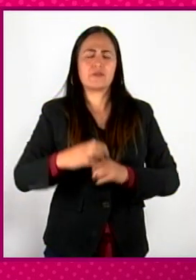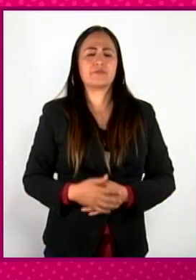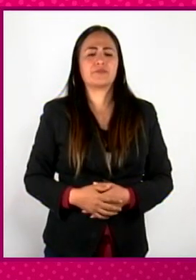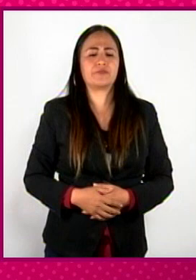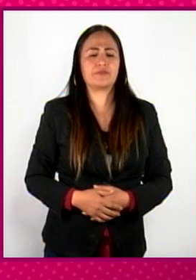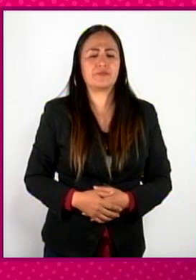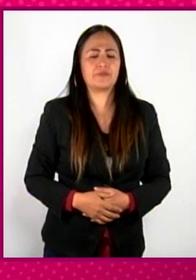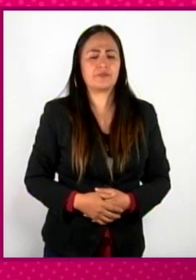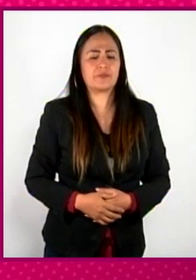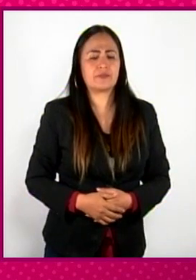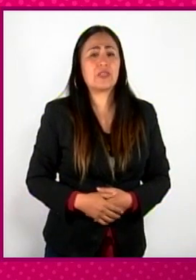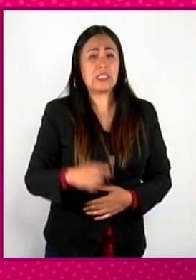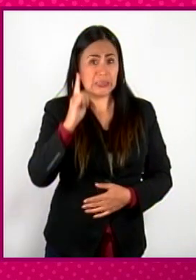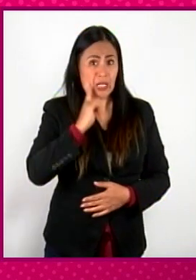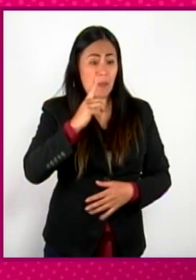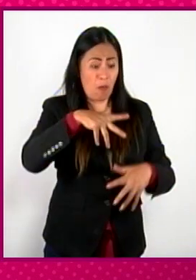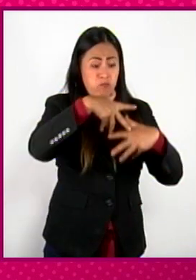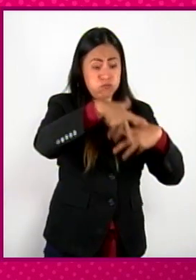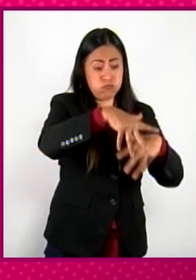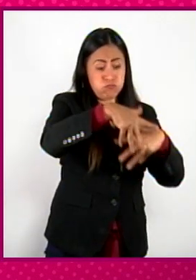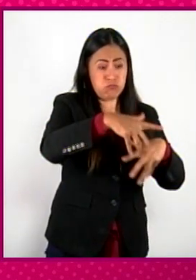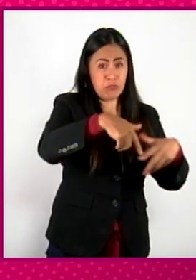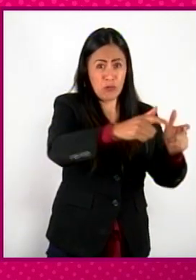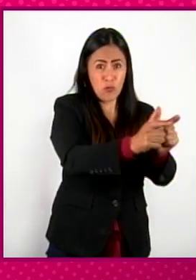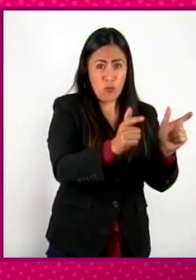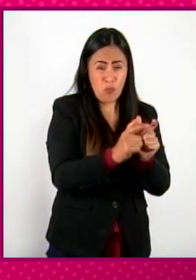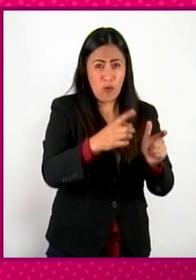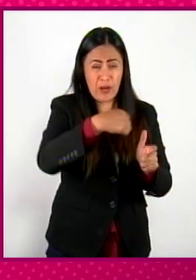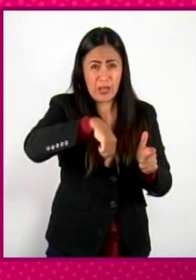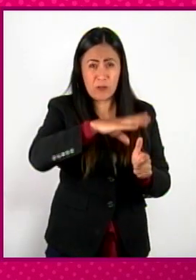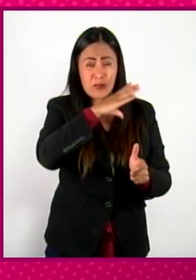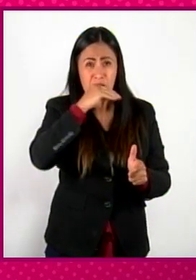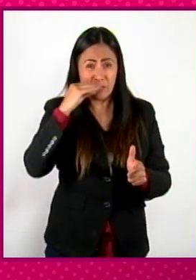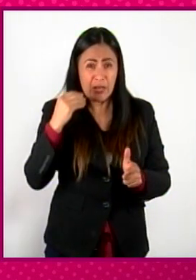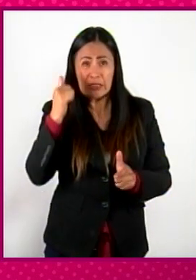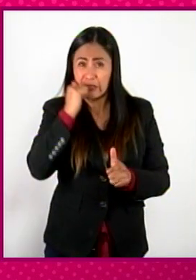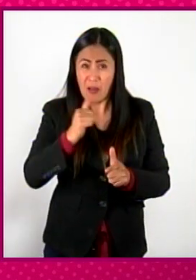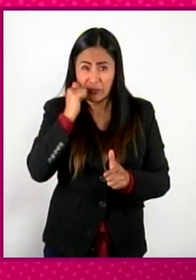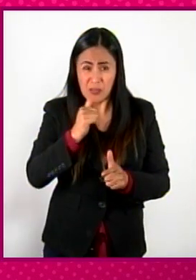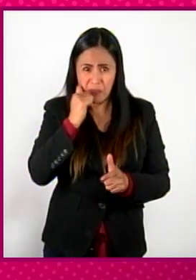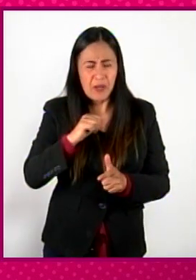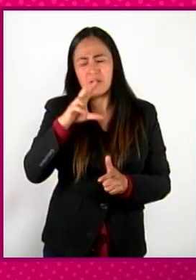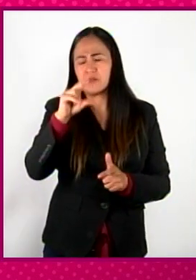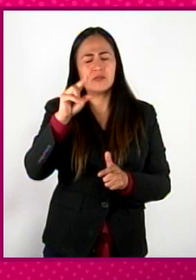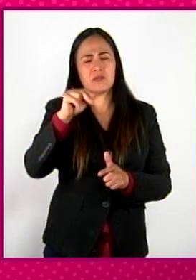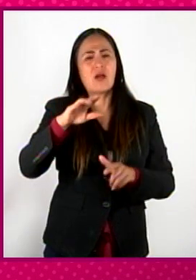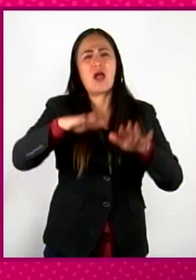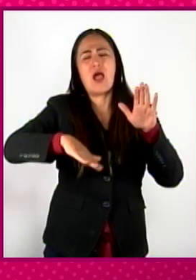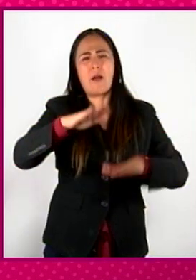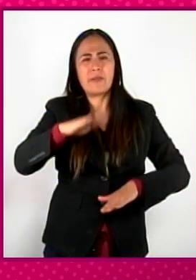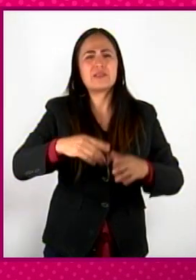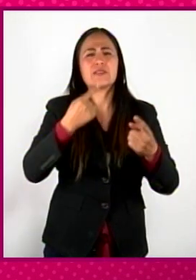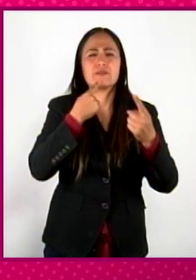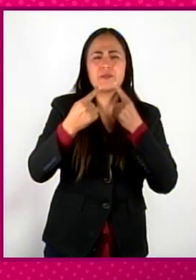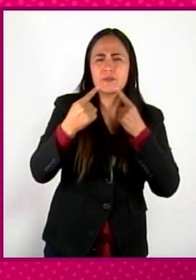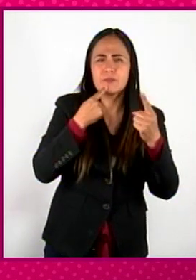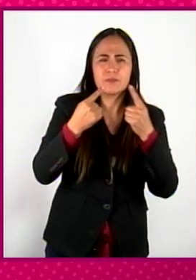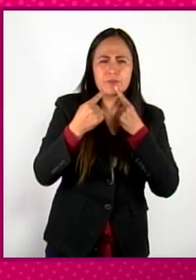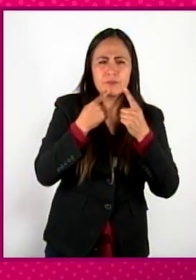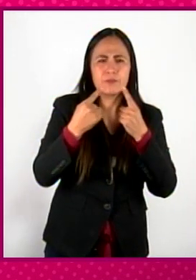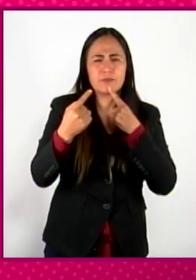siempre hubo movimientos de resistencia de los africanos, sino que a veces hubo especies de negociaciones.